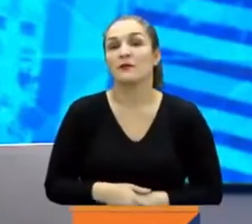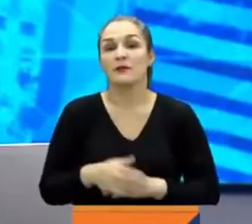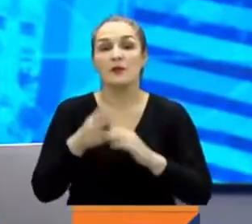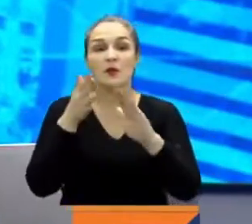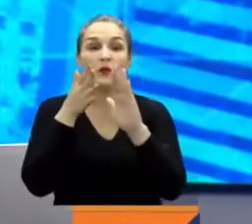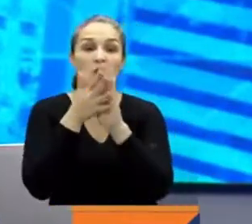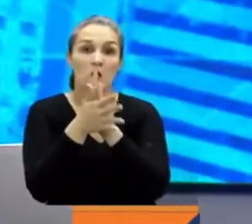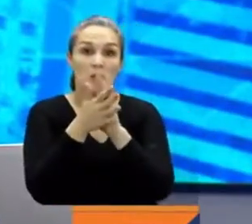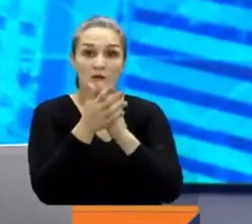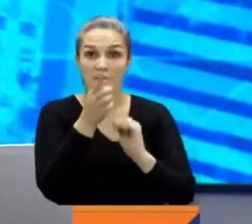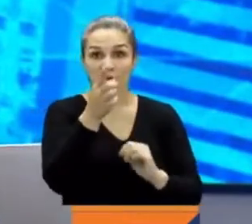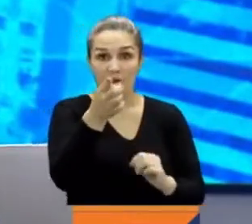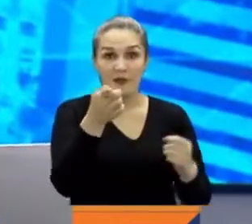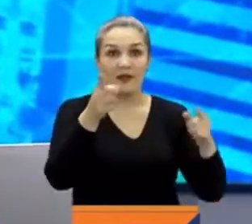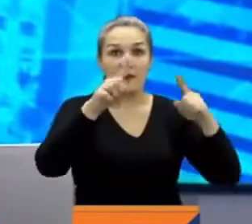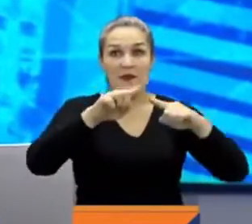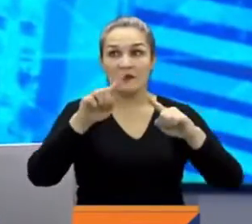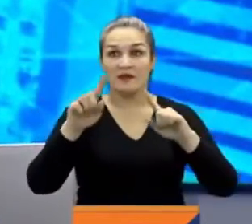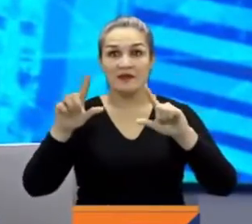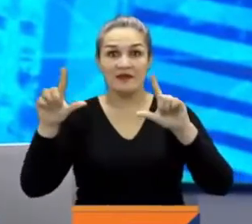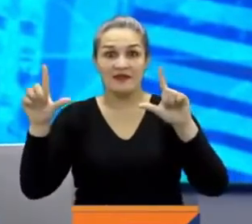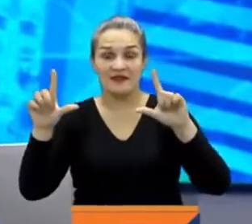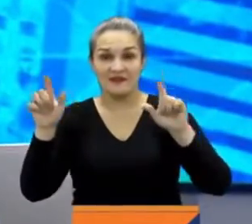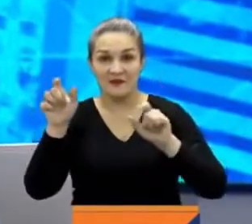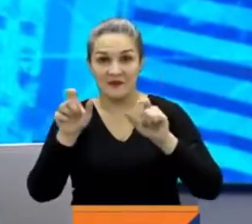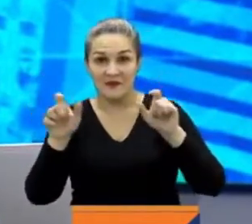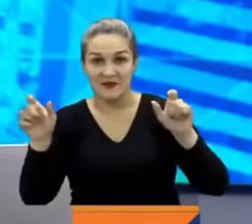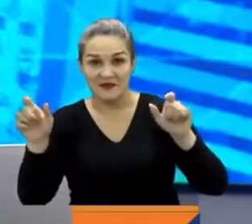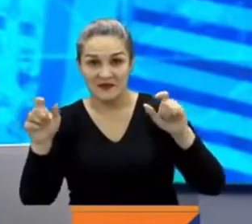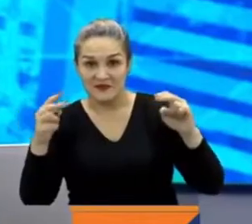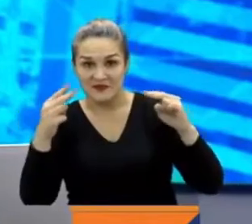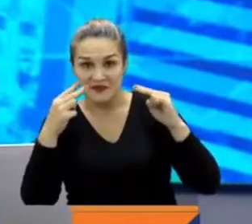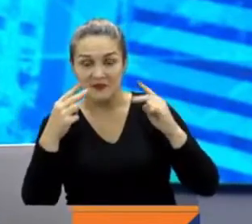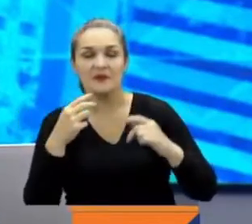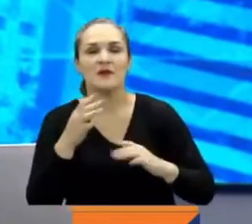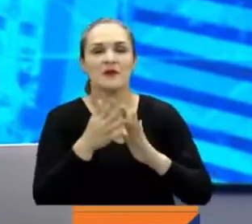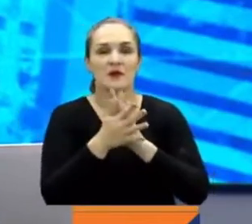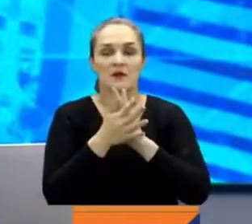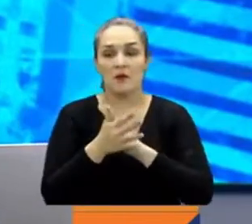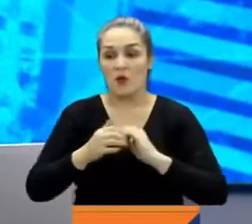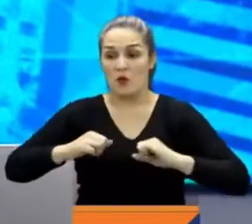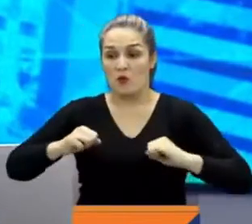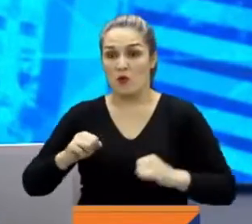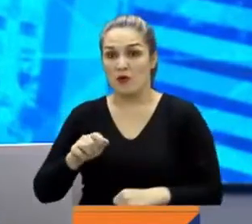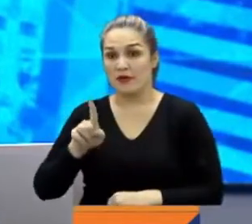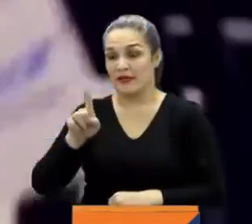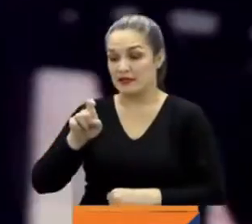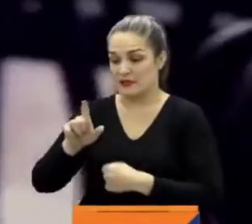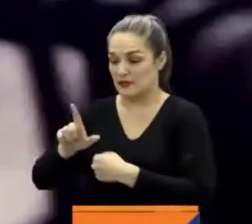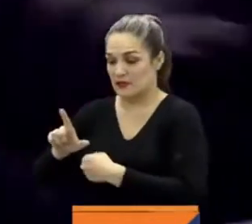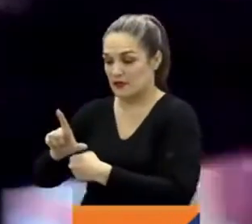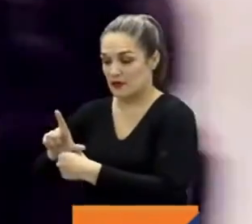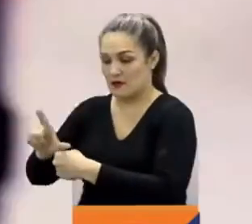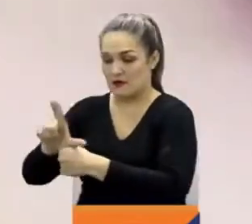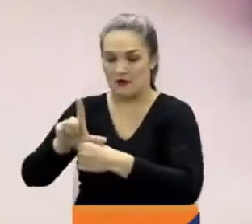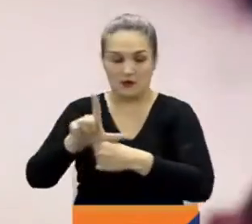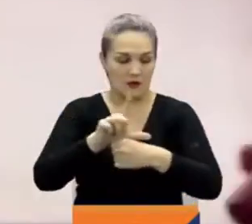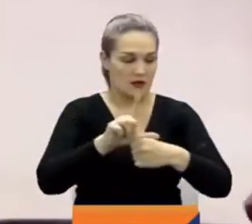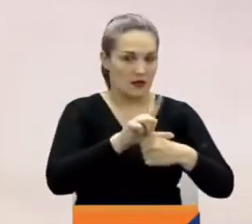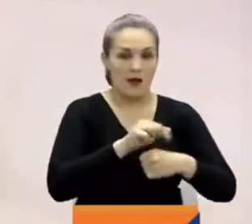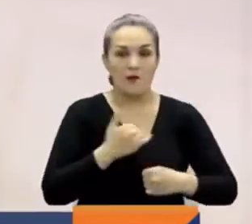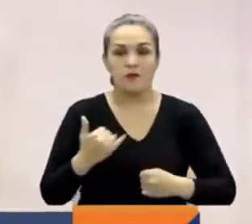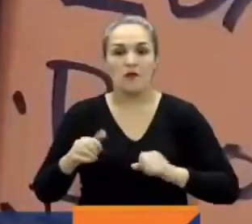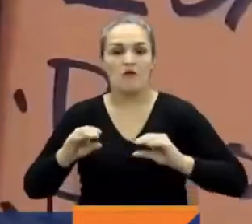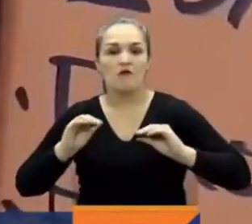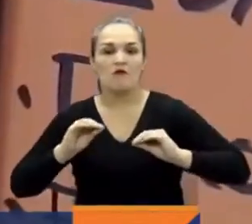solamente a usted, sino también a nuestros televidentes. Seis localidades de Bogotá disfrutarán de las actividades presenciales de formación para